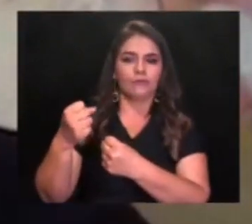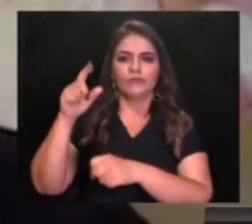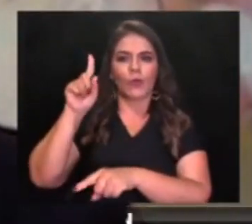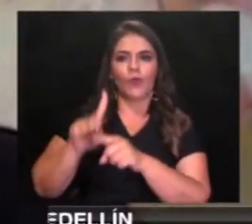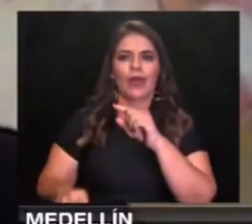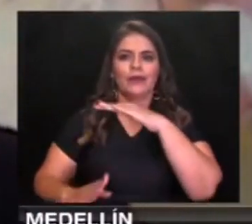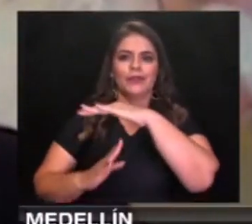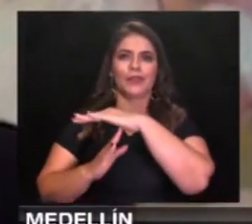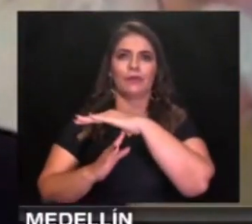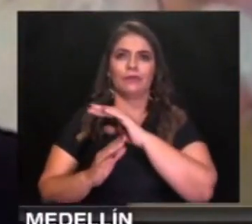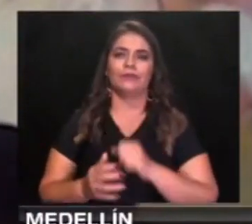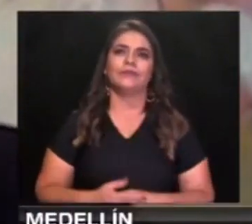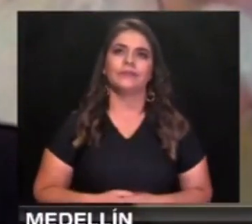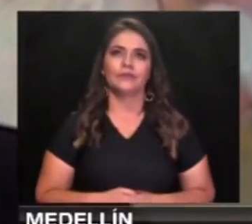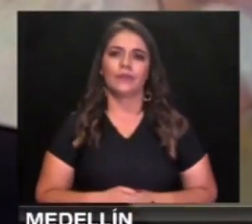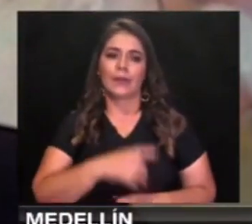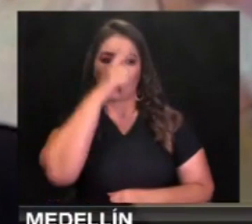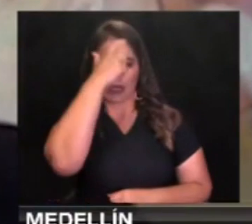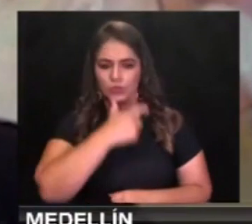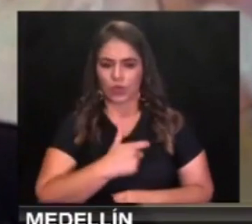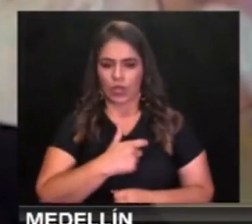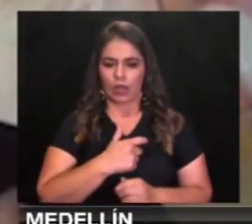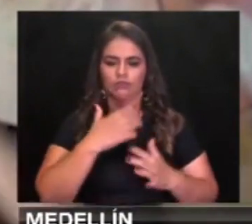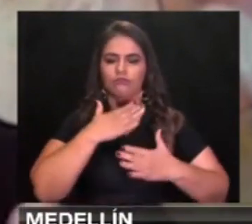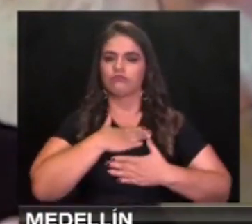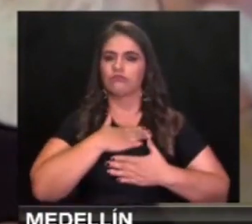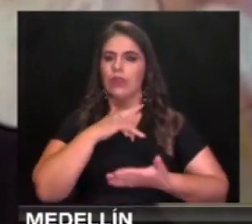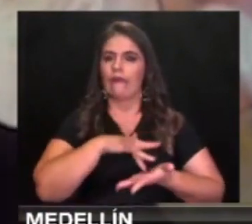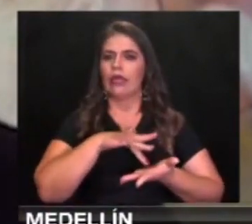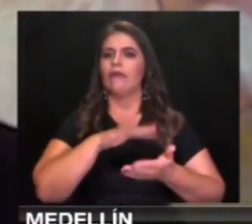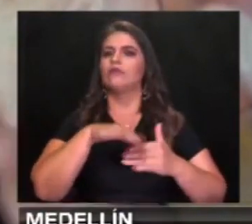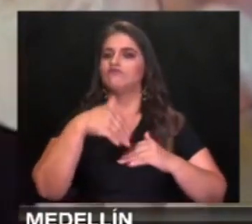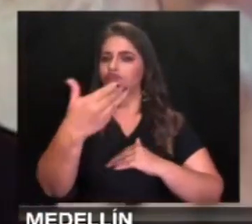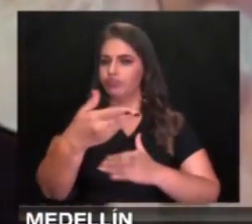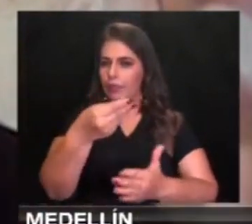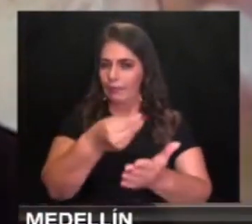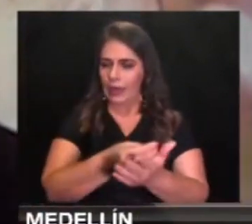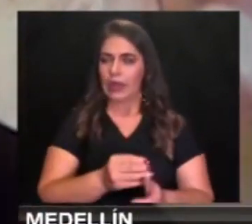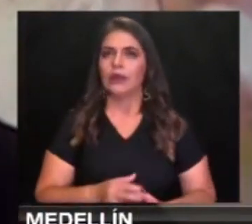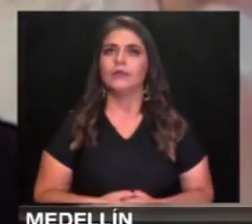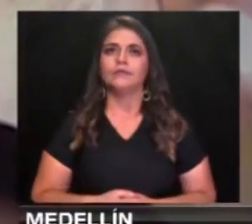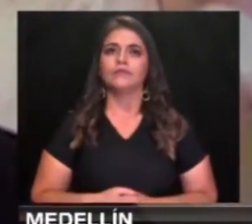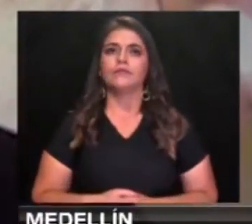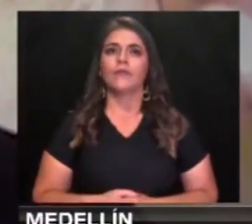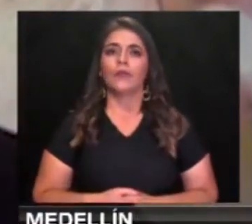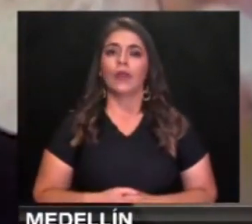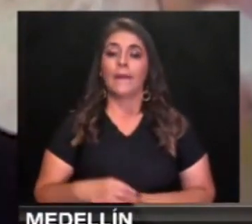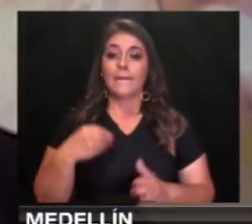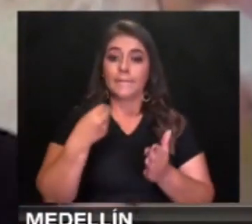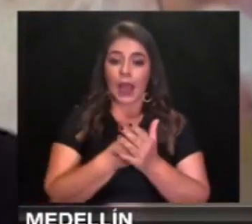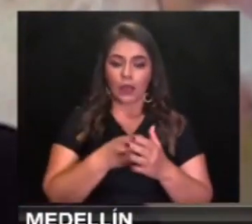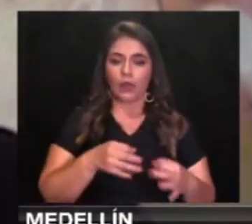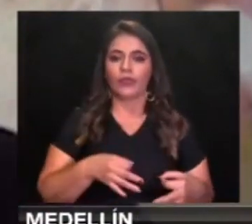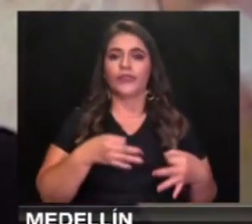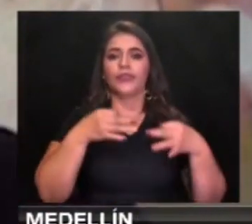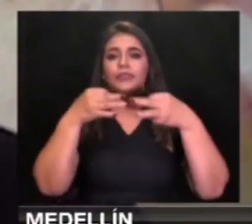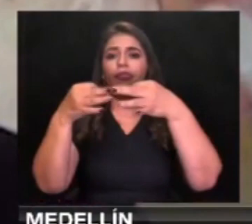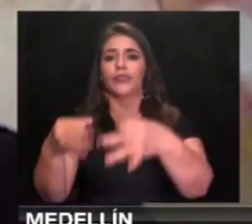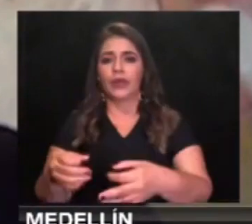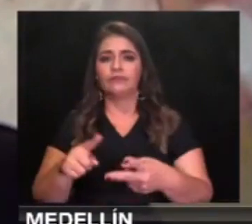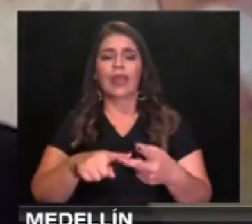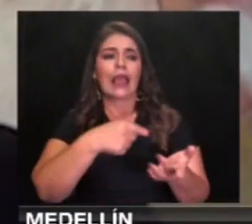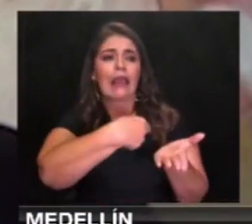ejecución de garantías en contra del deudor. ¿Qué otro beneficio tiene? Se pueden aplazar pagos de obligaciones por conceptos de